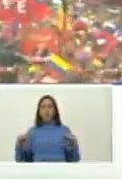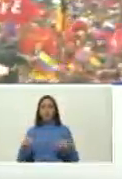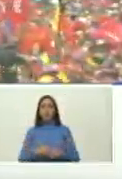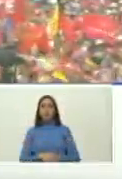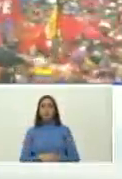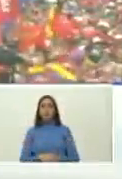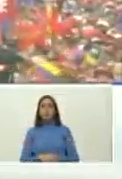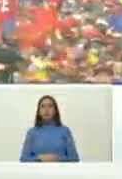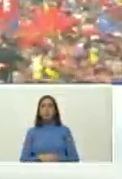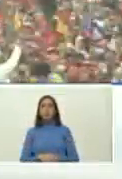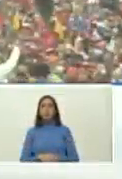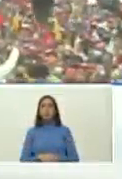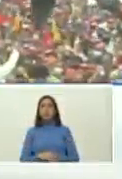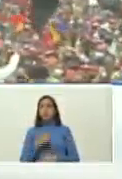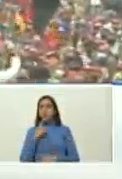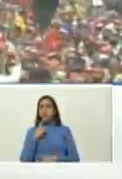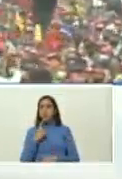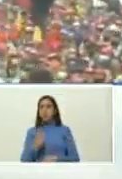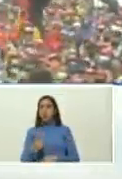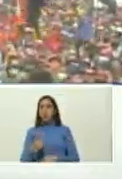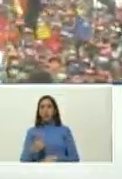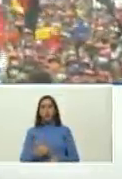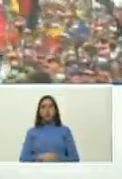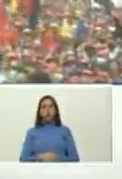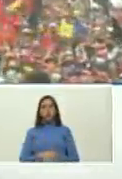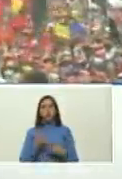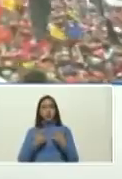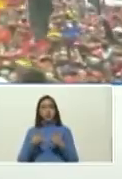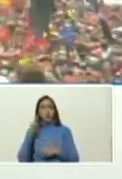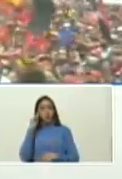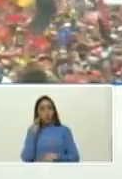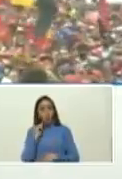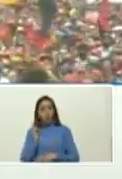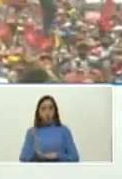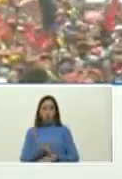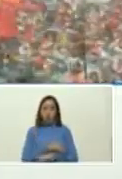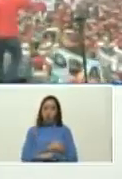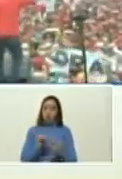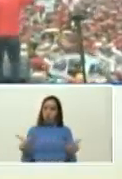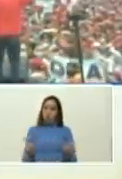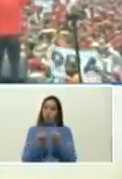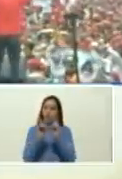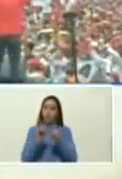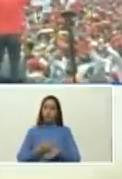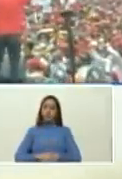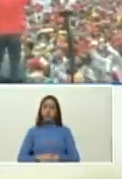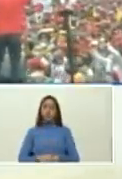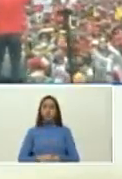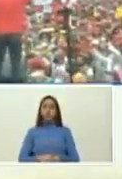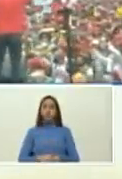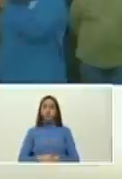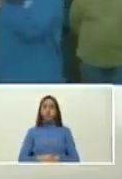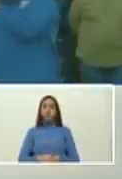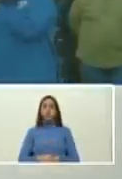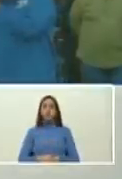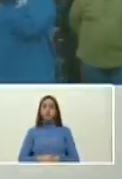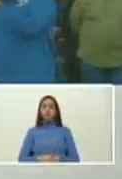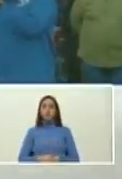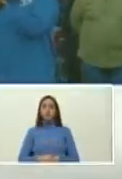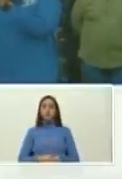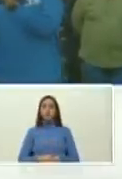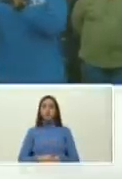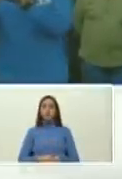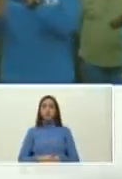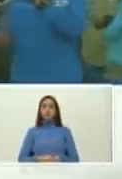como dijera el libertador Simón Bolívar ¿verdad? ¿cómo decía el libertador Simón